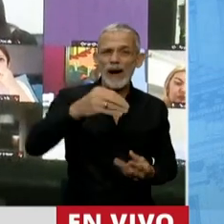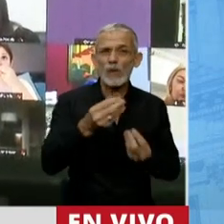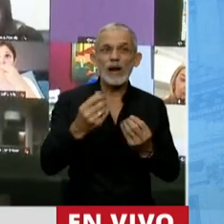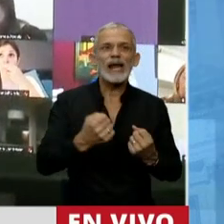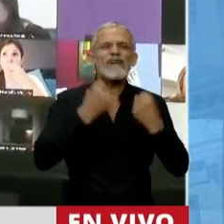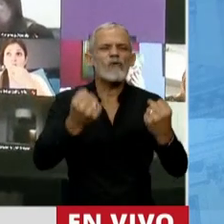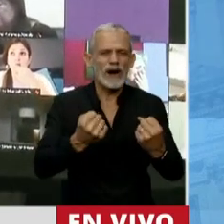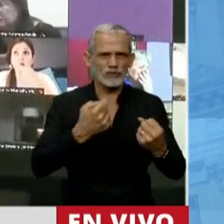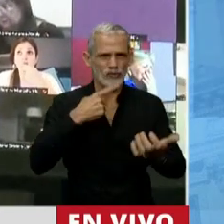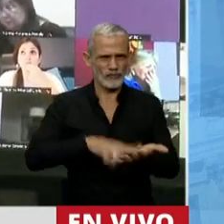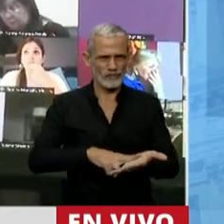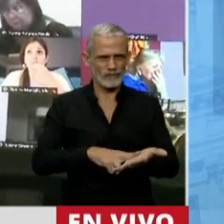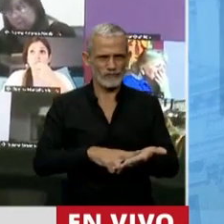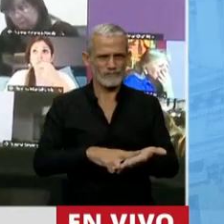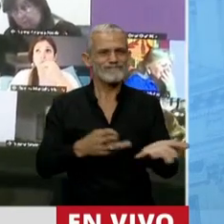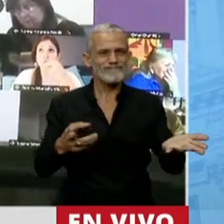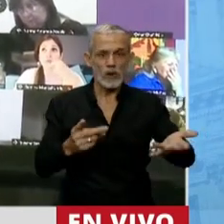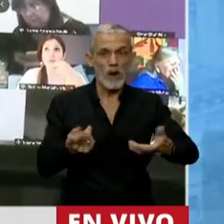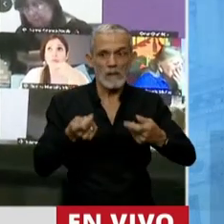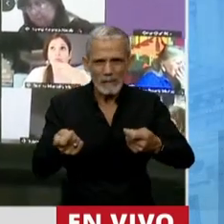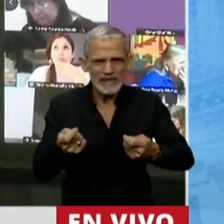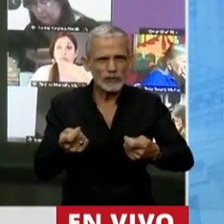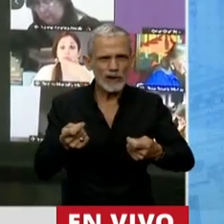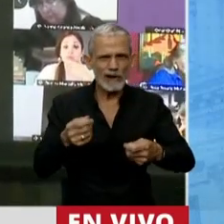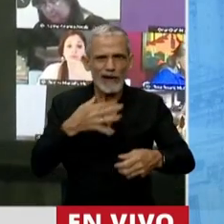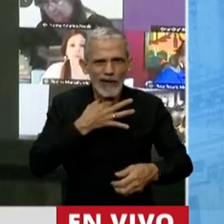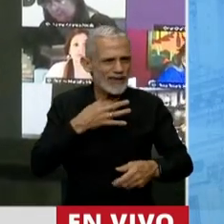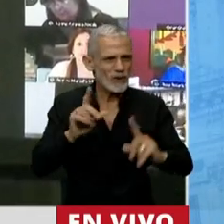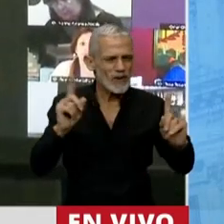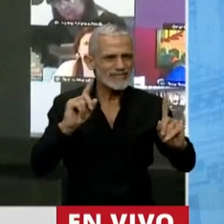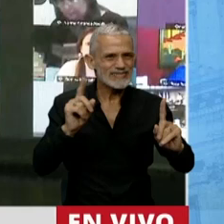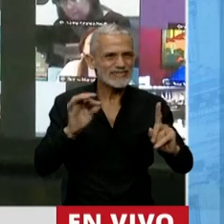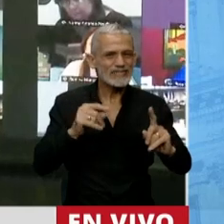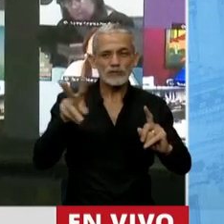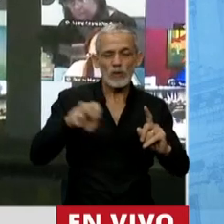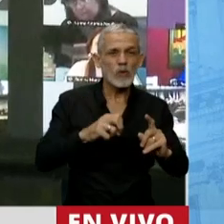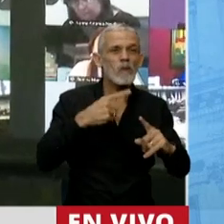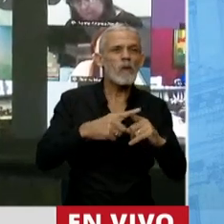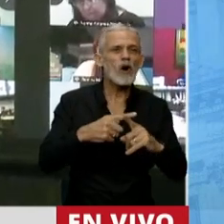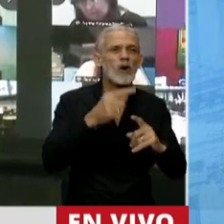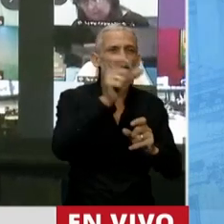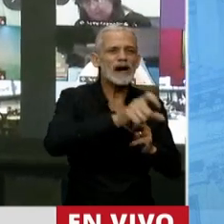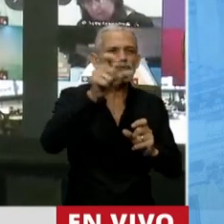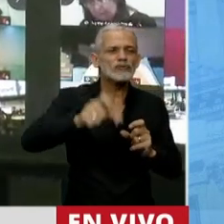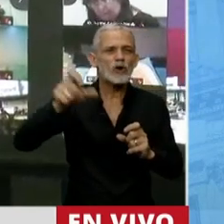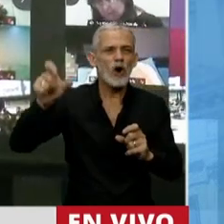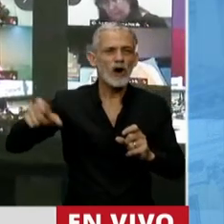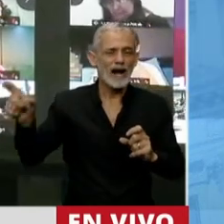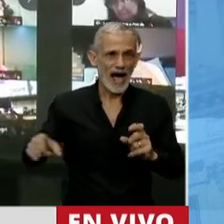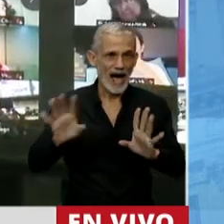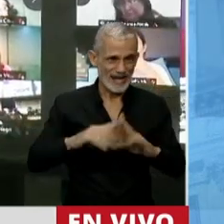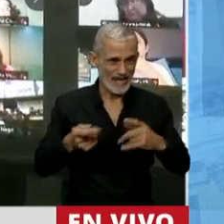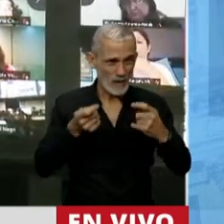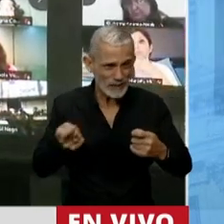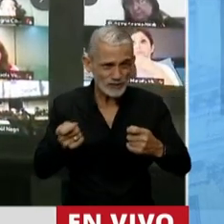el de esfuerzo fiscal. Que no es el de presión fiscal. Porque incorpora la idea de la renta per cápita en torno a la